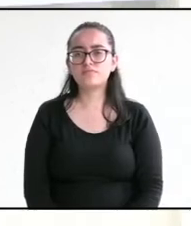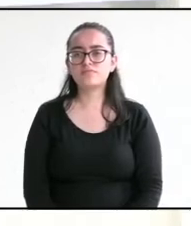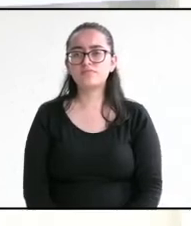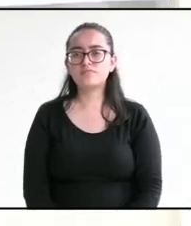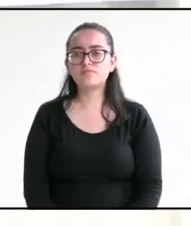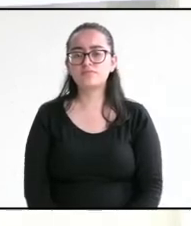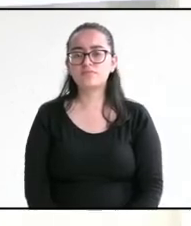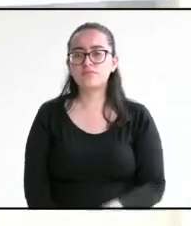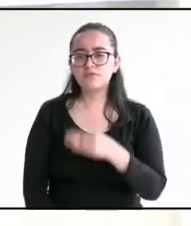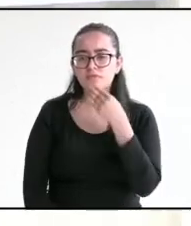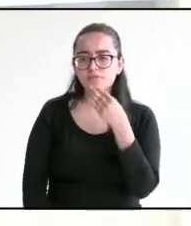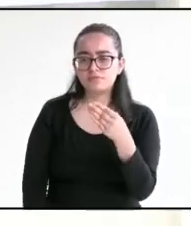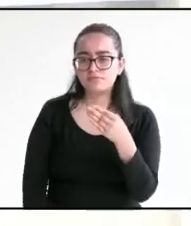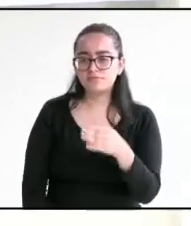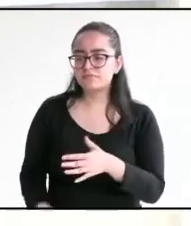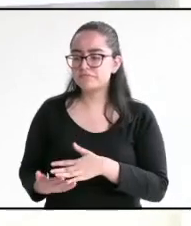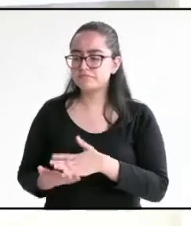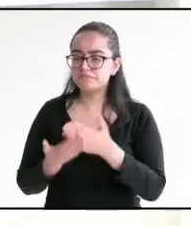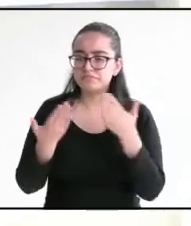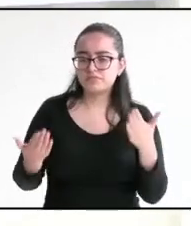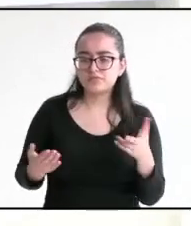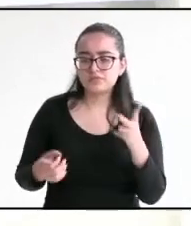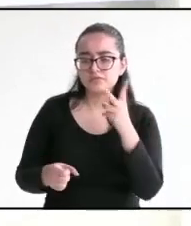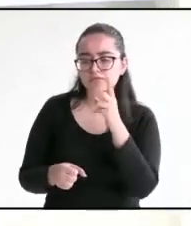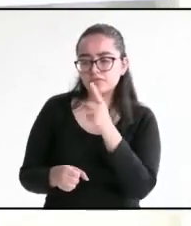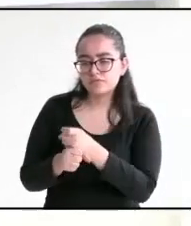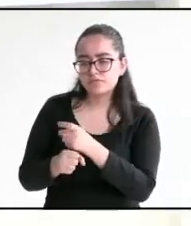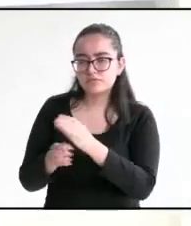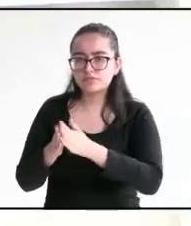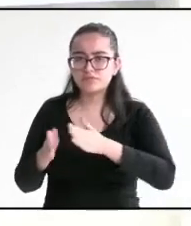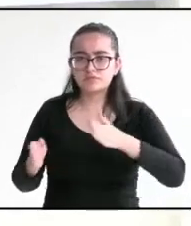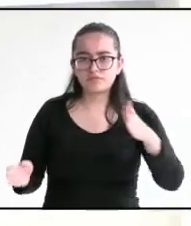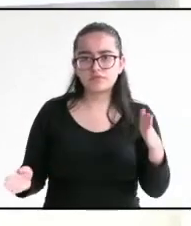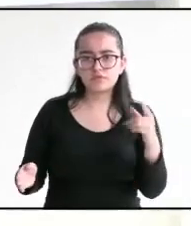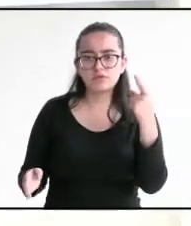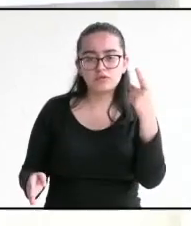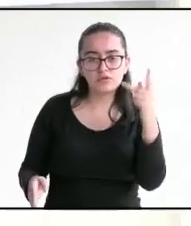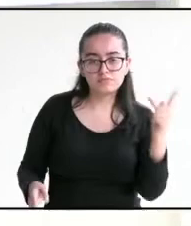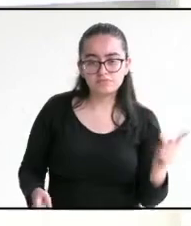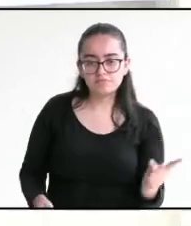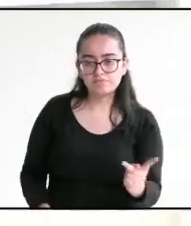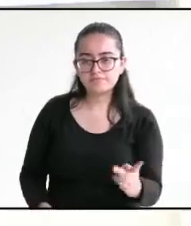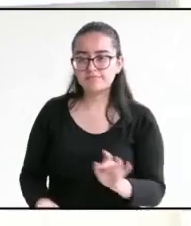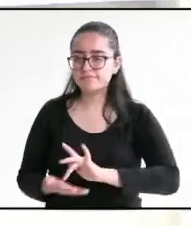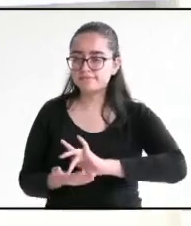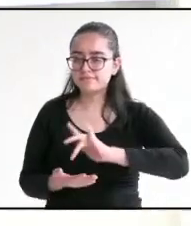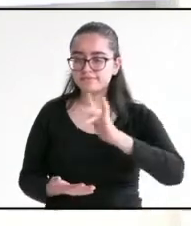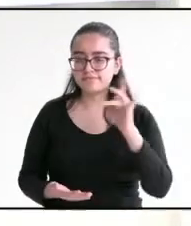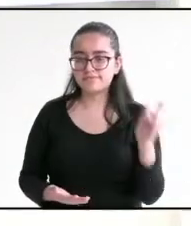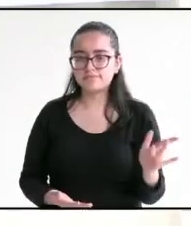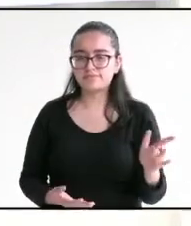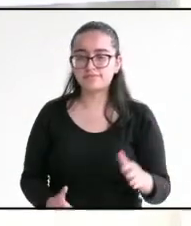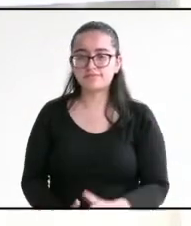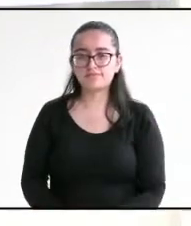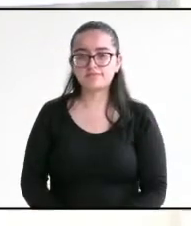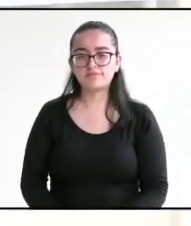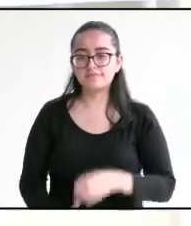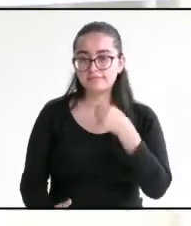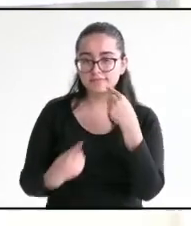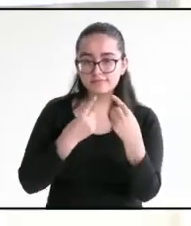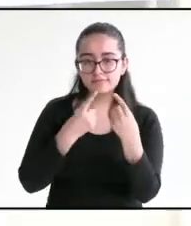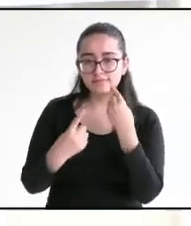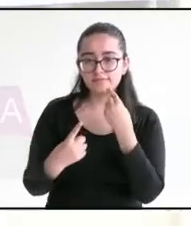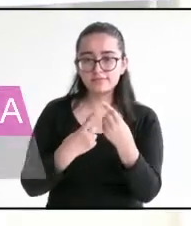Muy bien, ahora pasamos al primer bloque y la primera pregunta. Gracias. Continuamos con este debate,